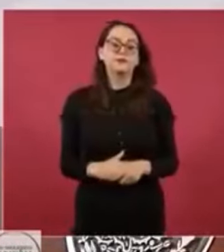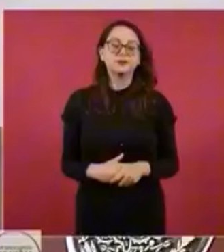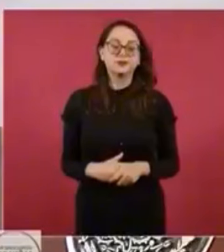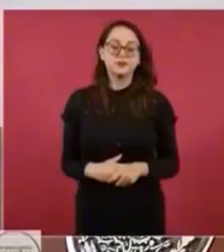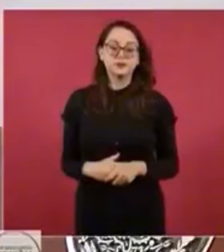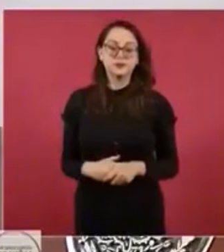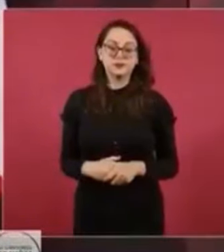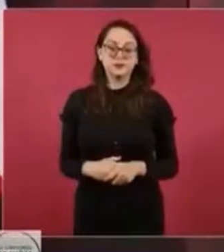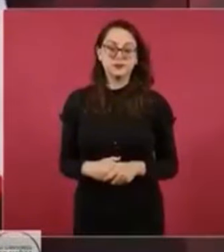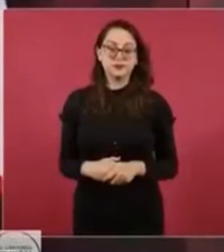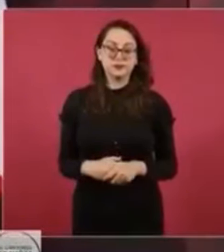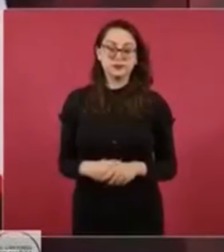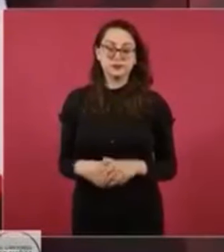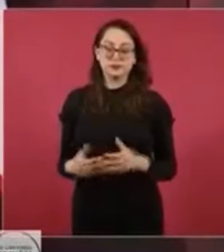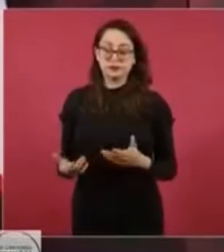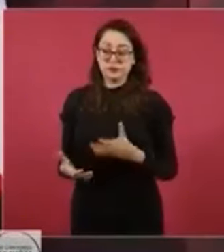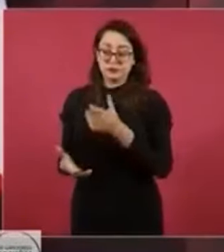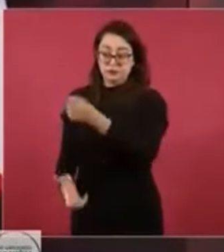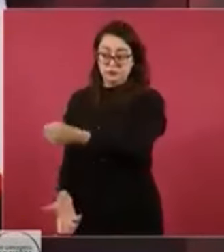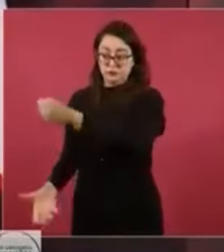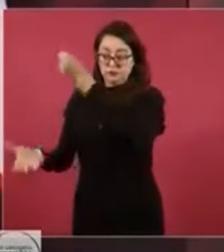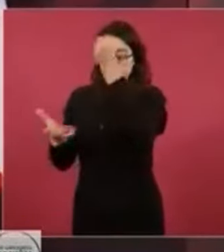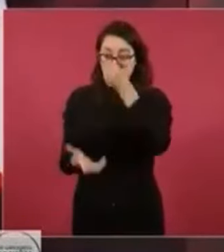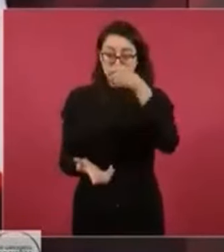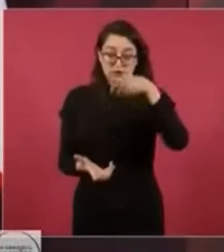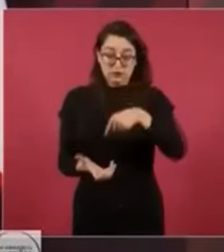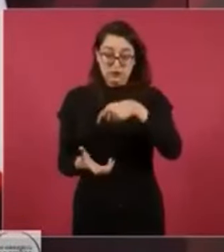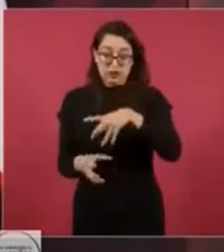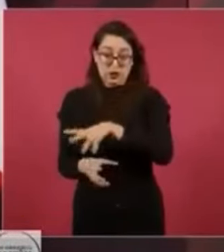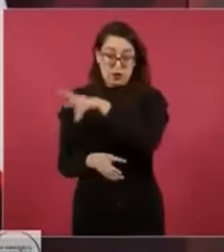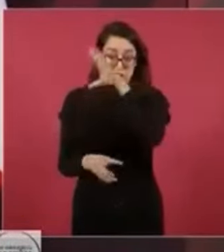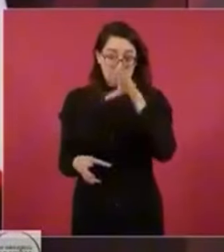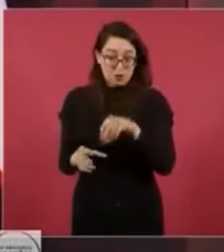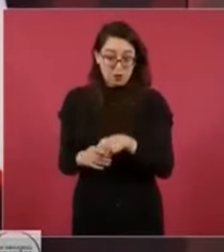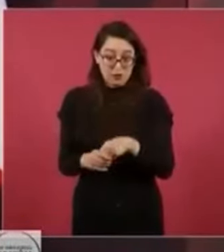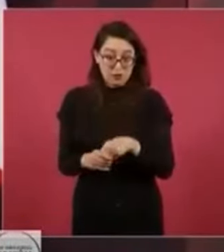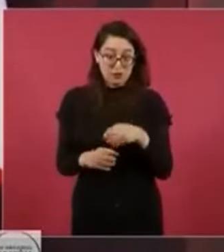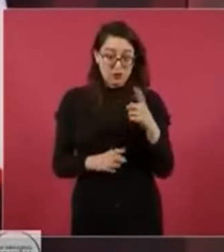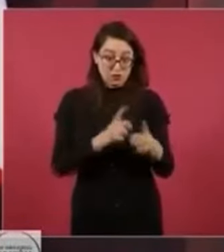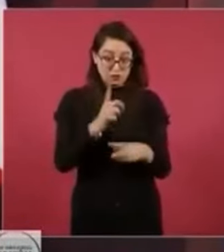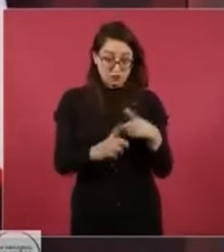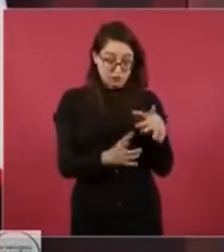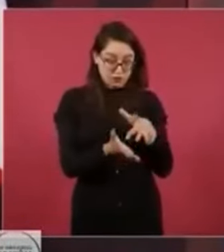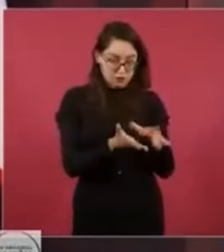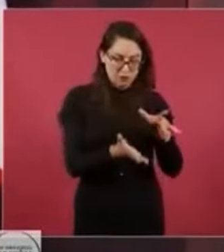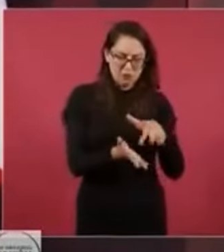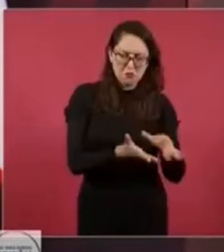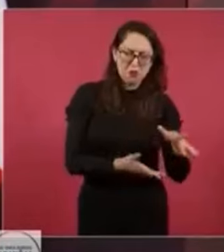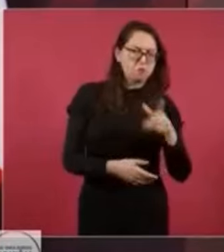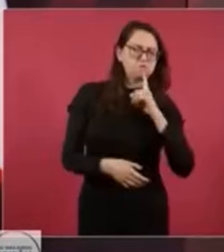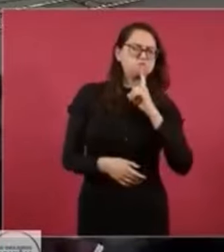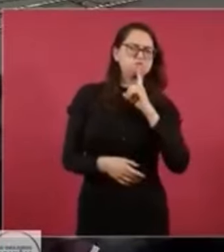No todo se va a usar para apoyar a los